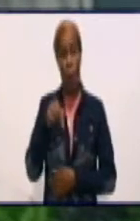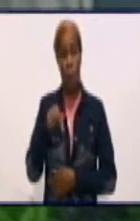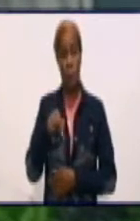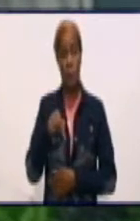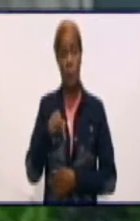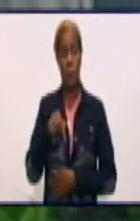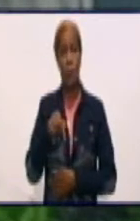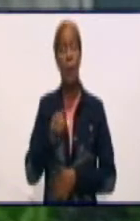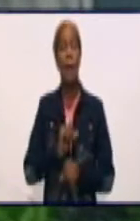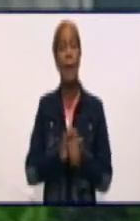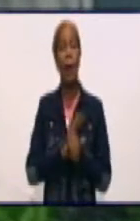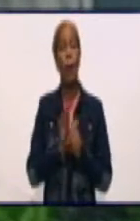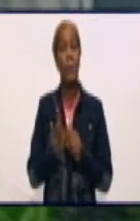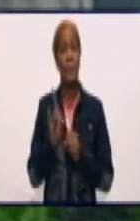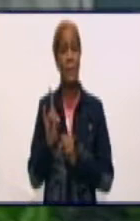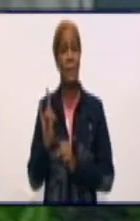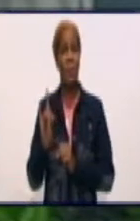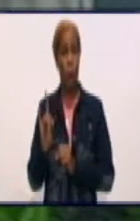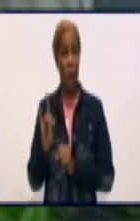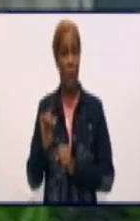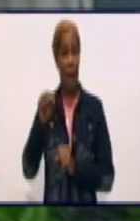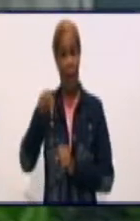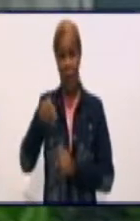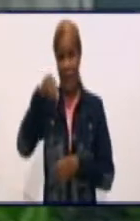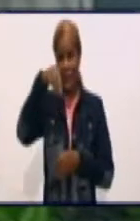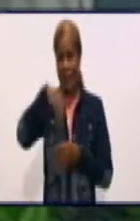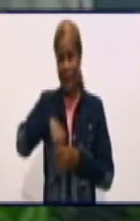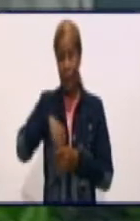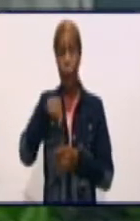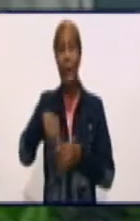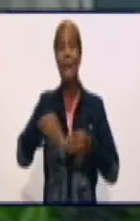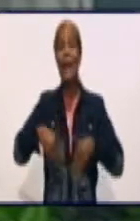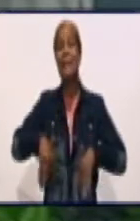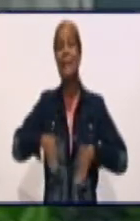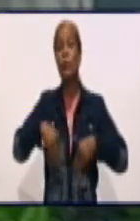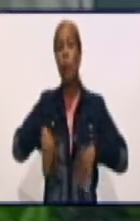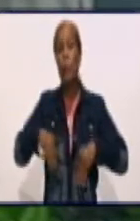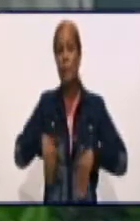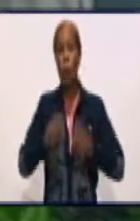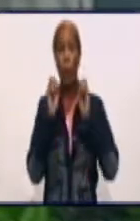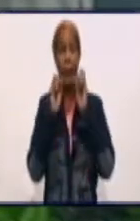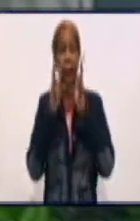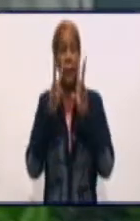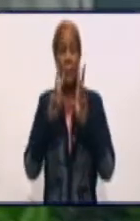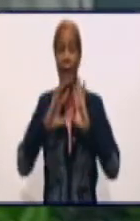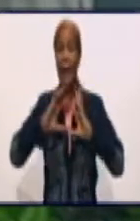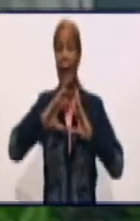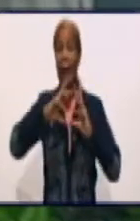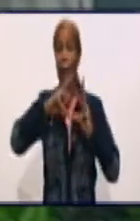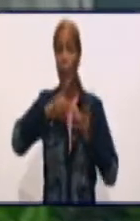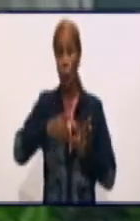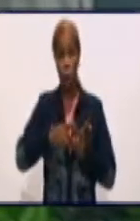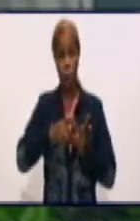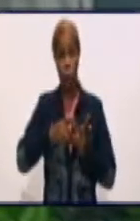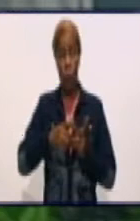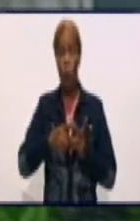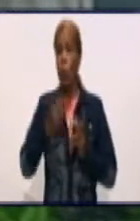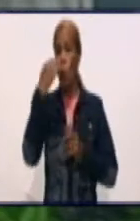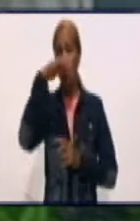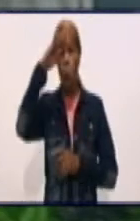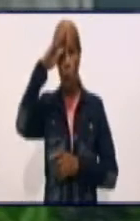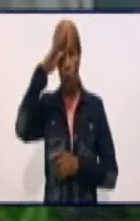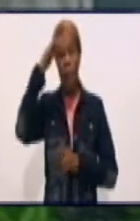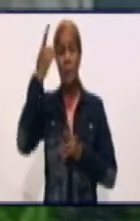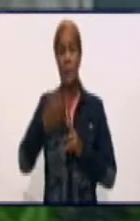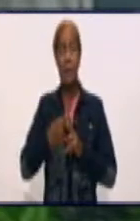COVID-19, en medio de toda la situación que vive el mundo y por supuesto Cuba, se recrudece